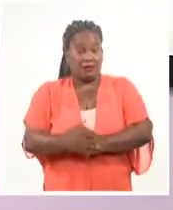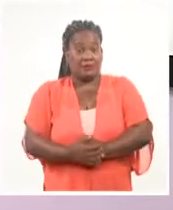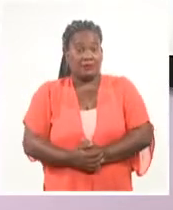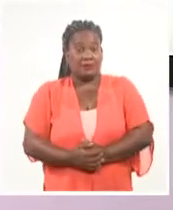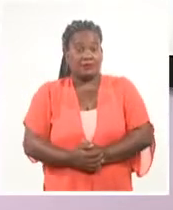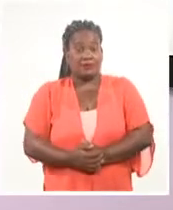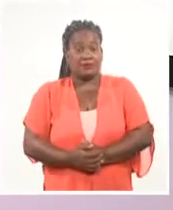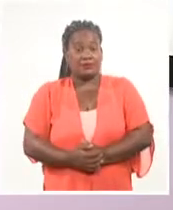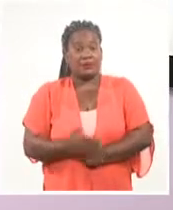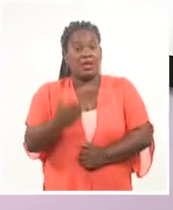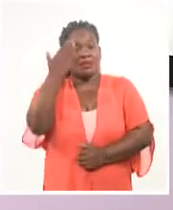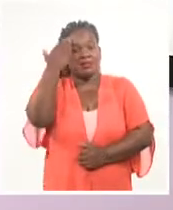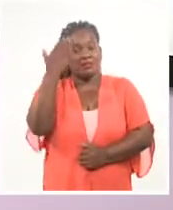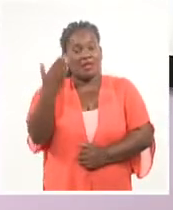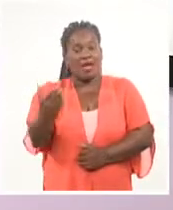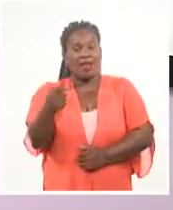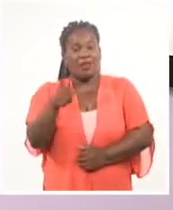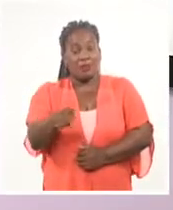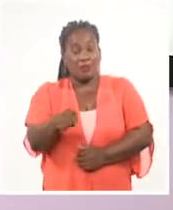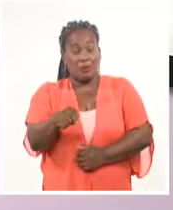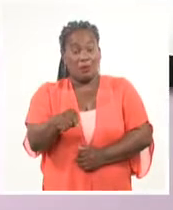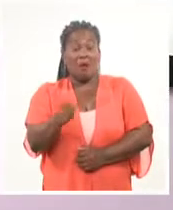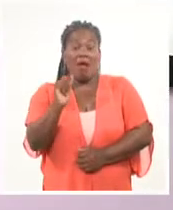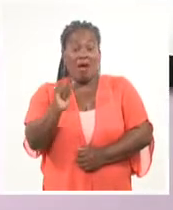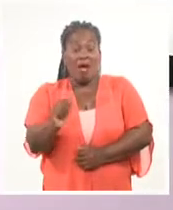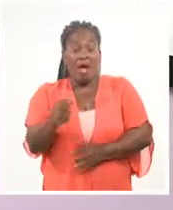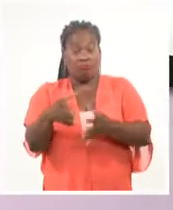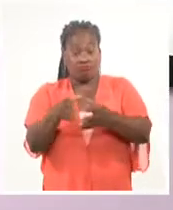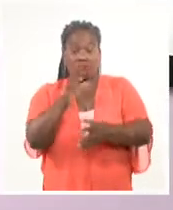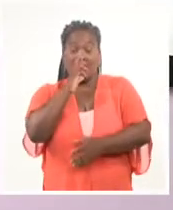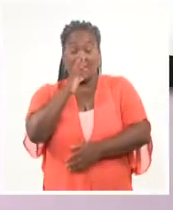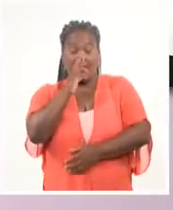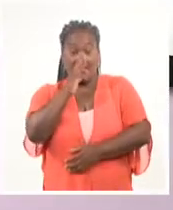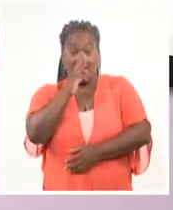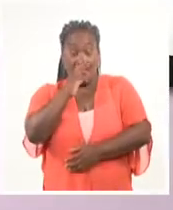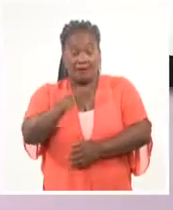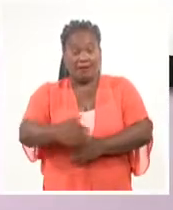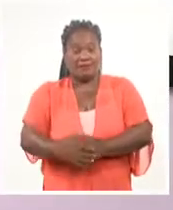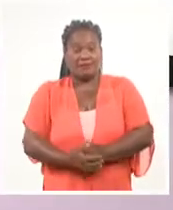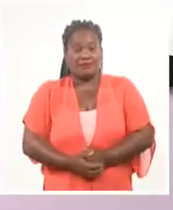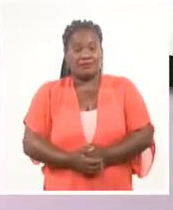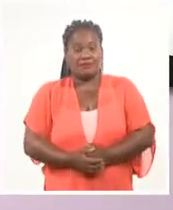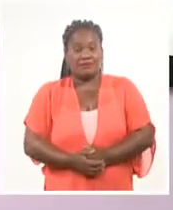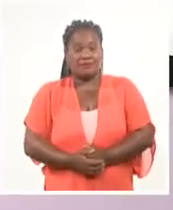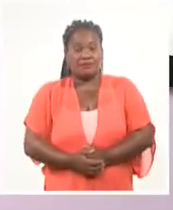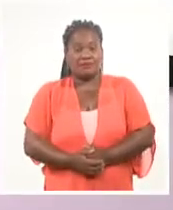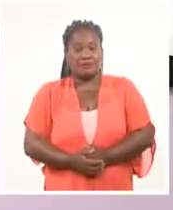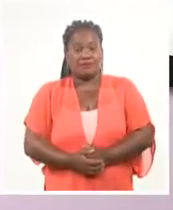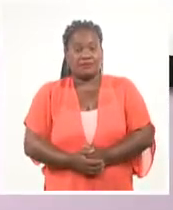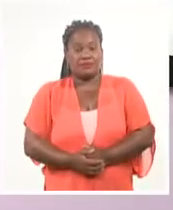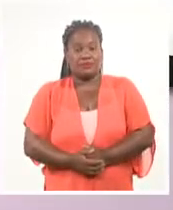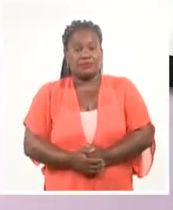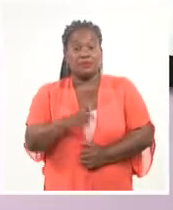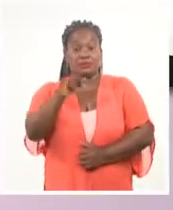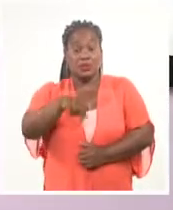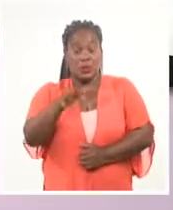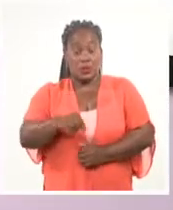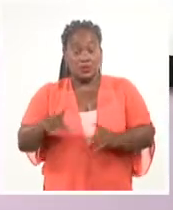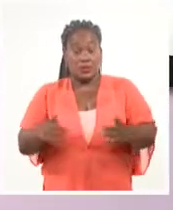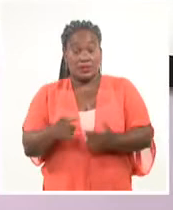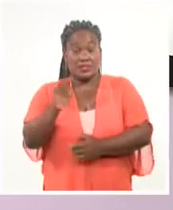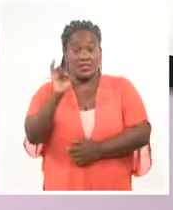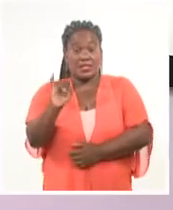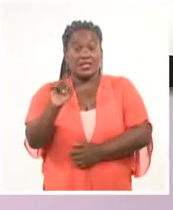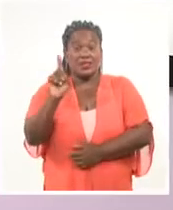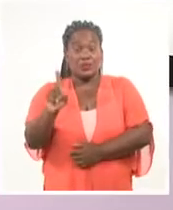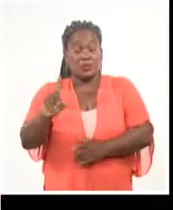Bermúdez, saludó a la mayor organización de masas de Cuba, los Comités de Defensa de la Revolución, que hoy celebran su 61